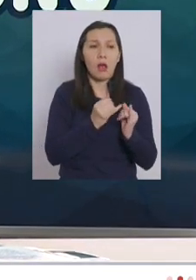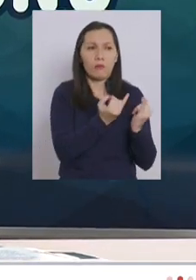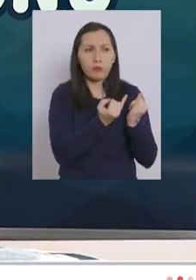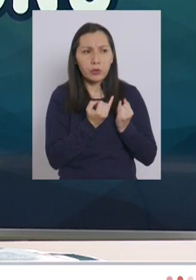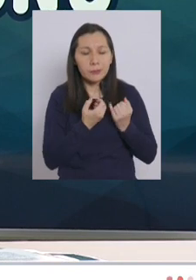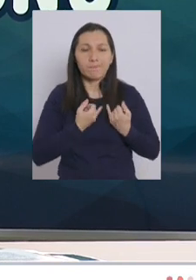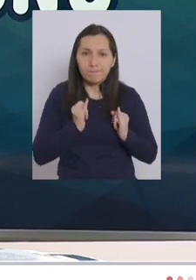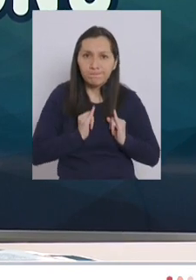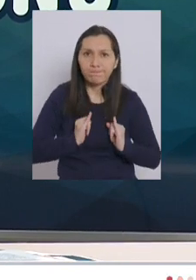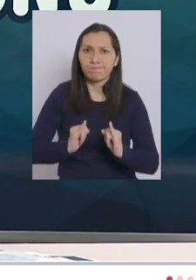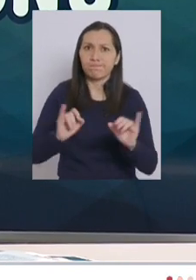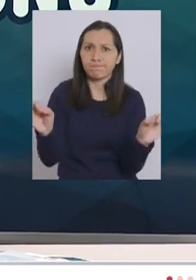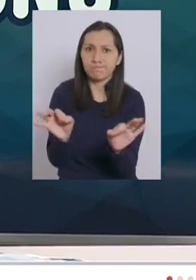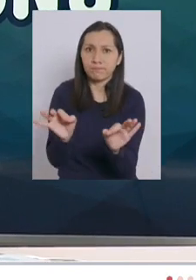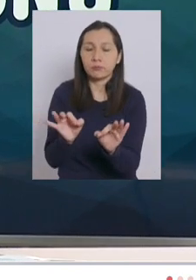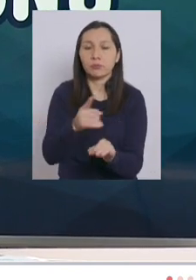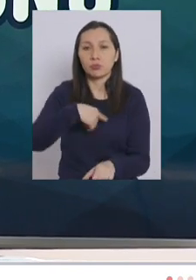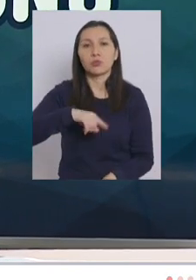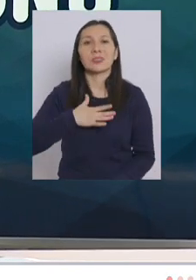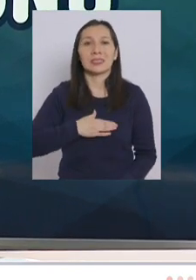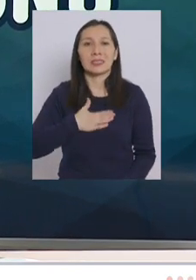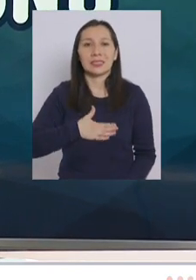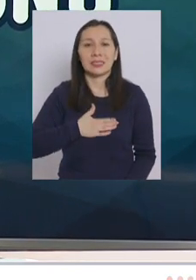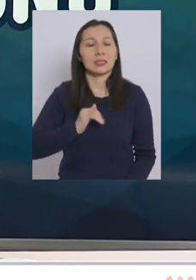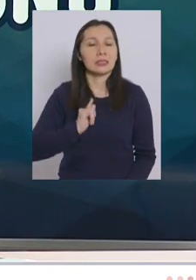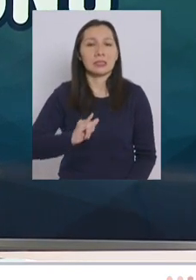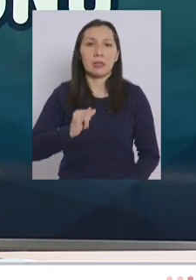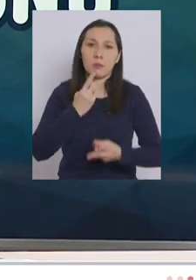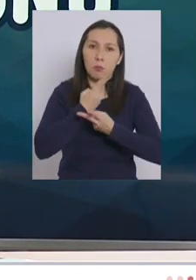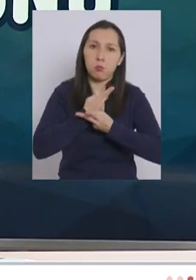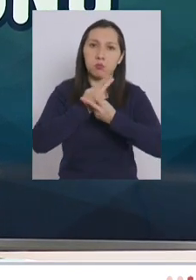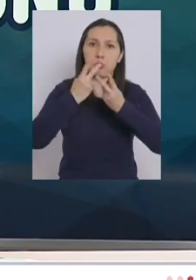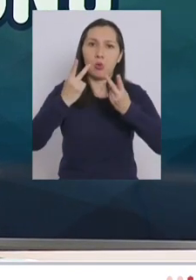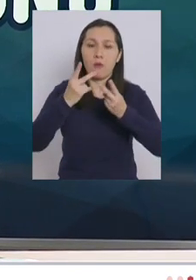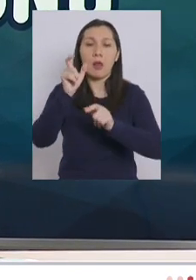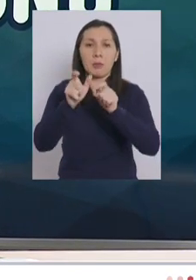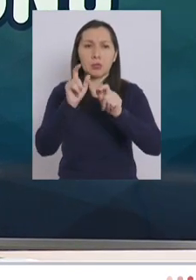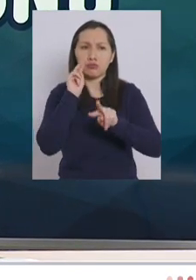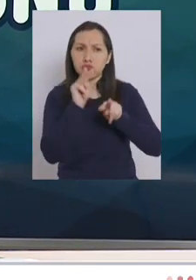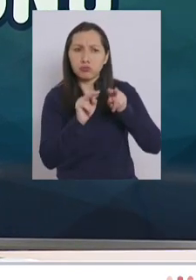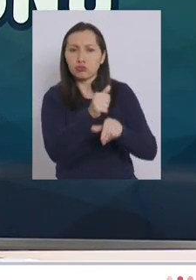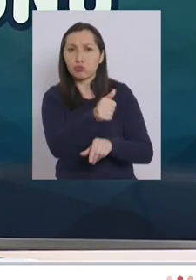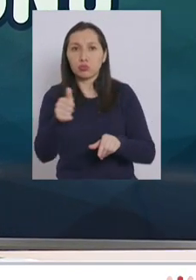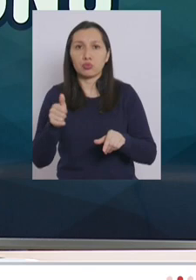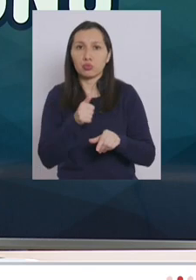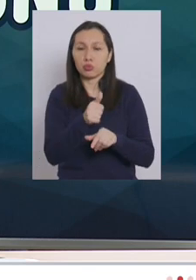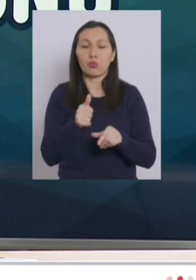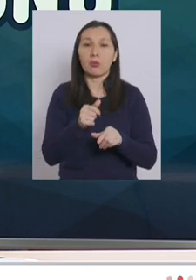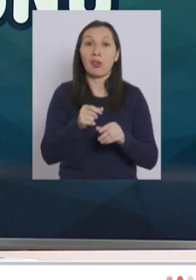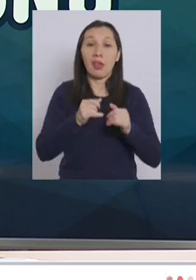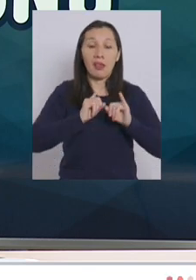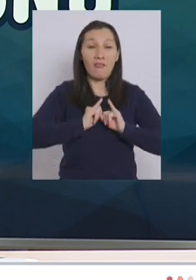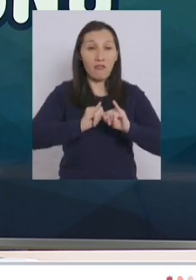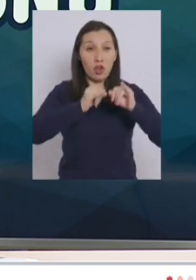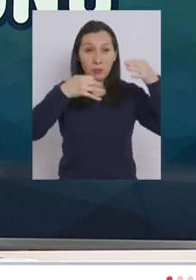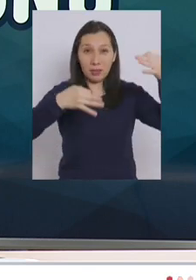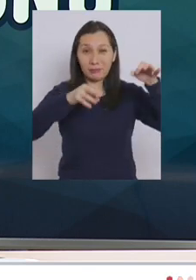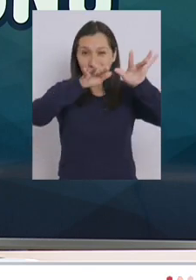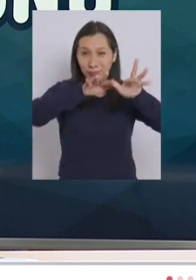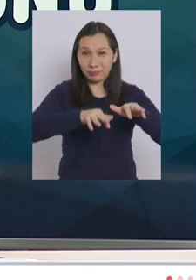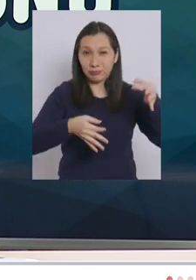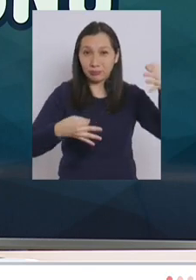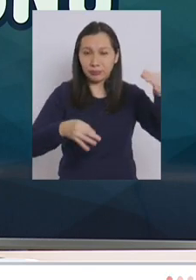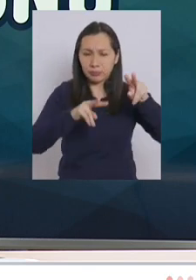y hemos querido hacerla siempre pública y que esté a disposición de todos todos nuestros informes todos nuestros